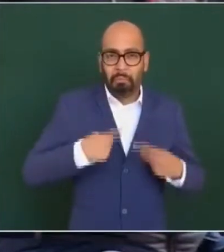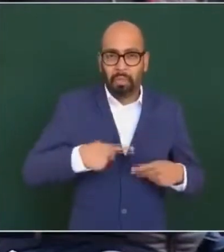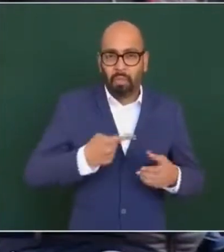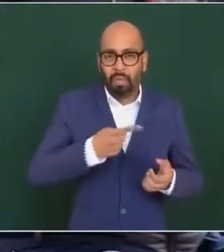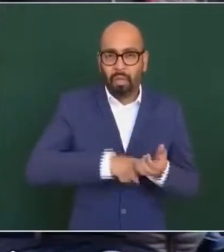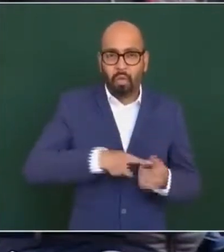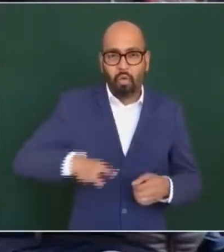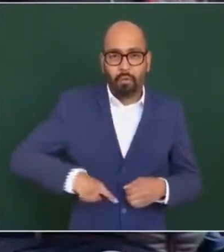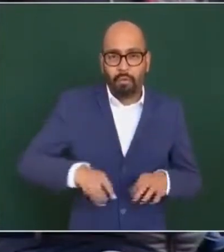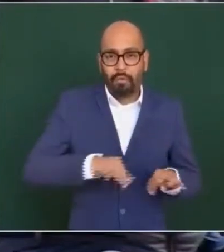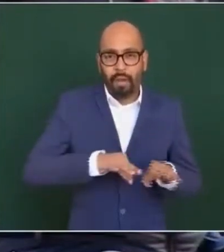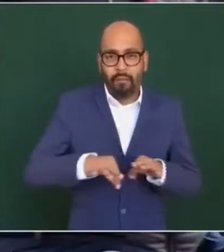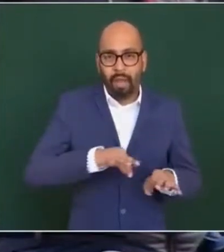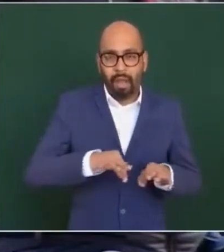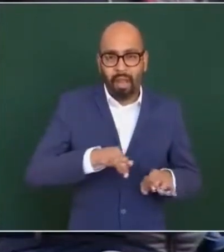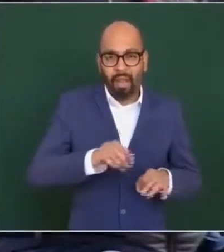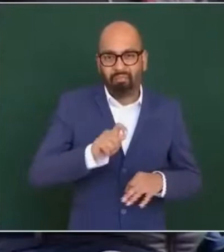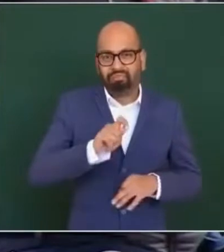de gobierno.